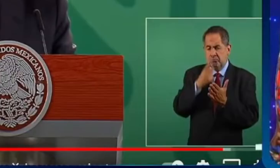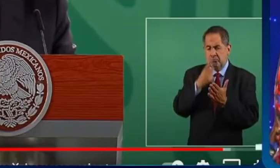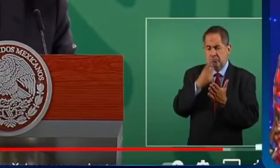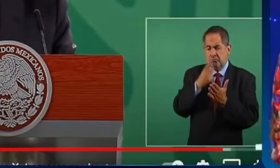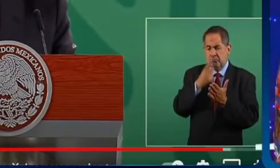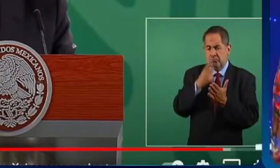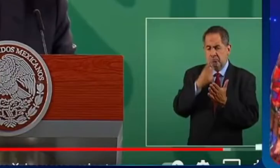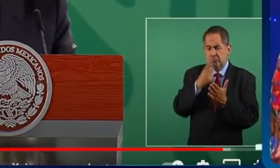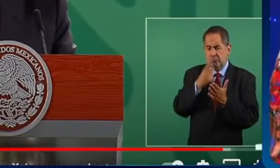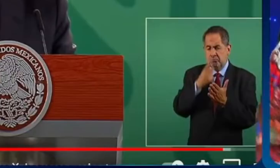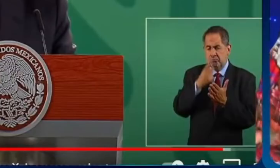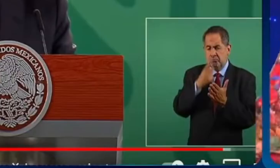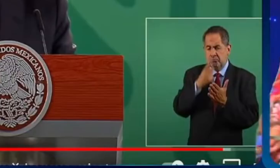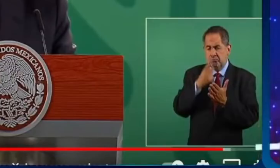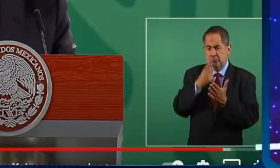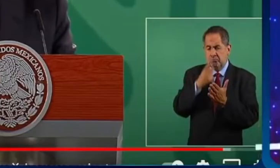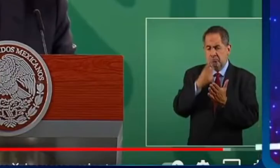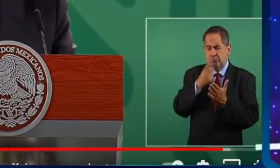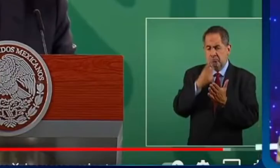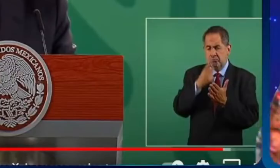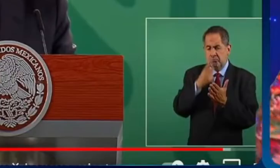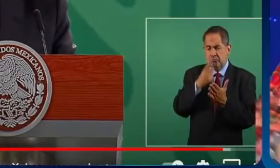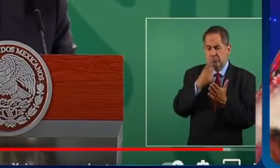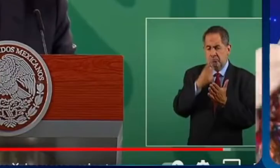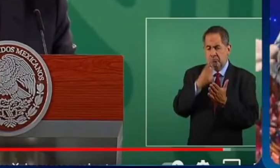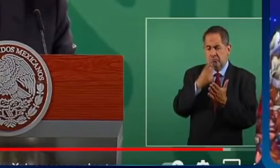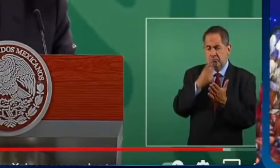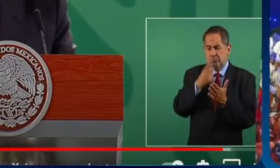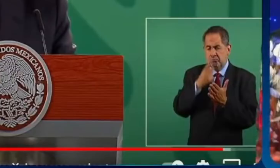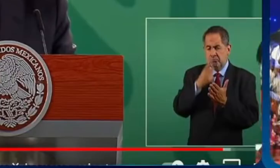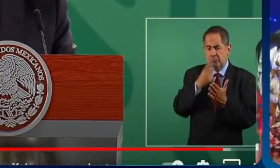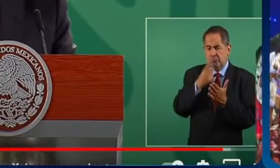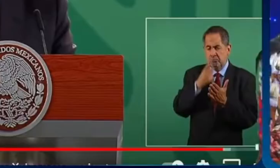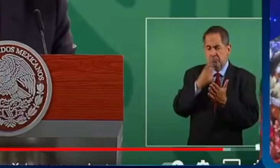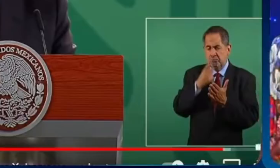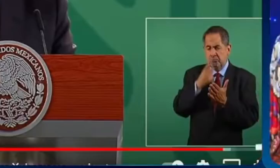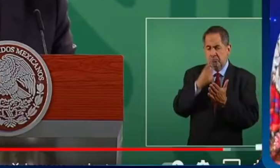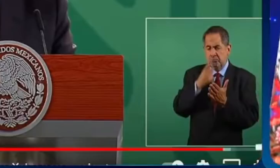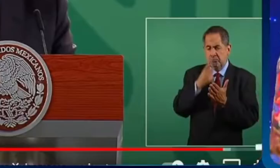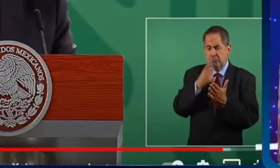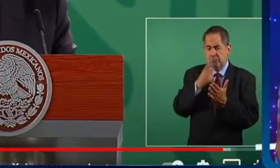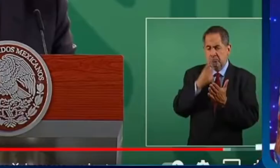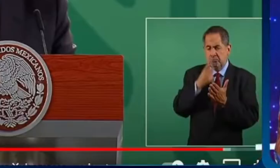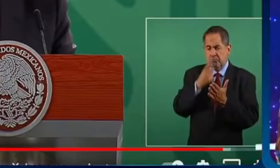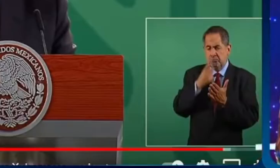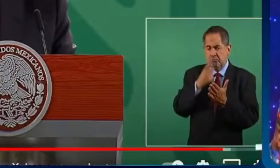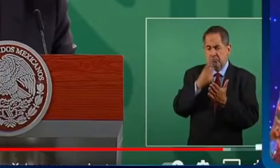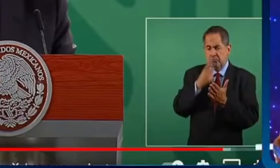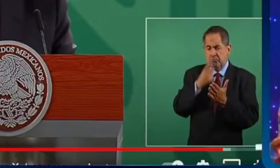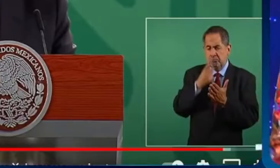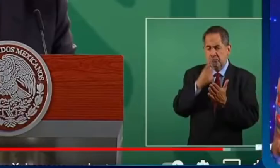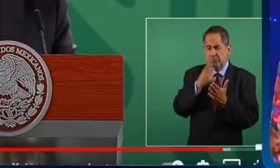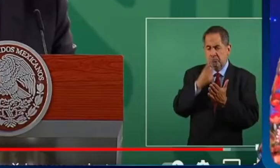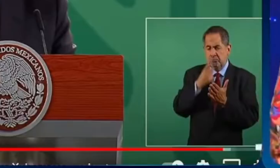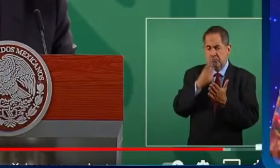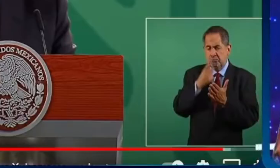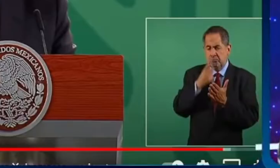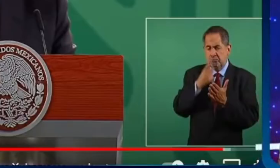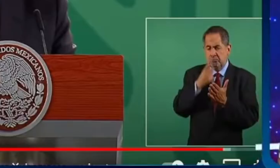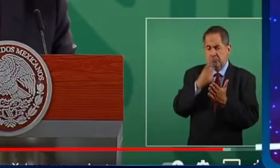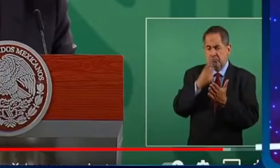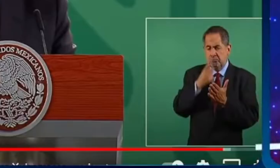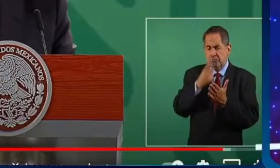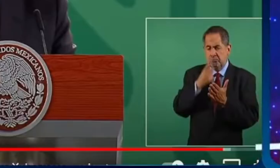a mí me tocó el poder ejecutivo no puede estar el poder judicial y el poder legislativo se supone que para eso bueno pues en política tienes